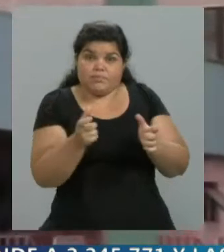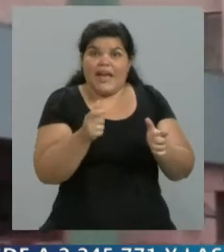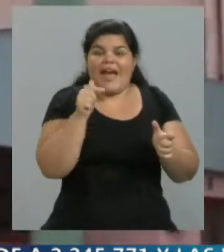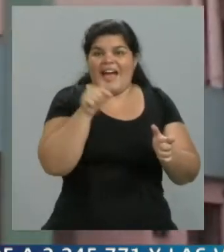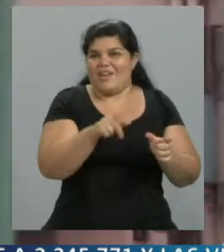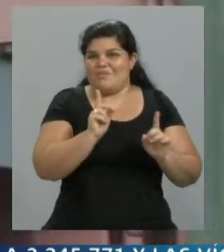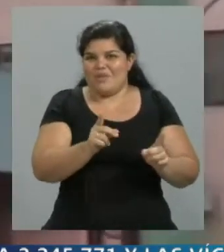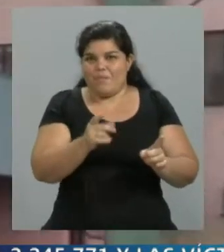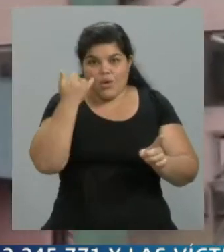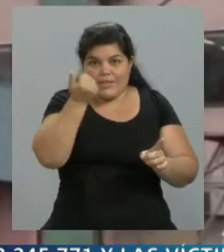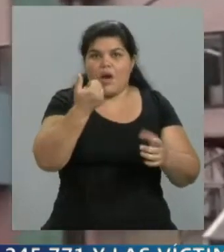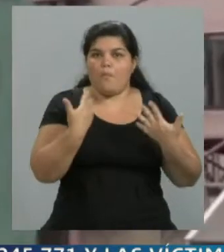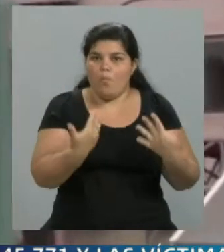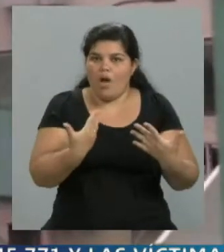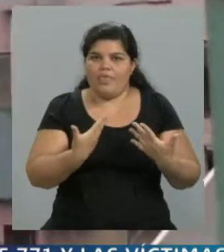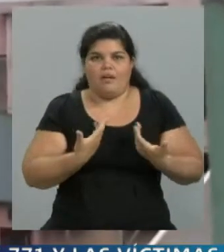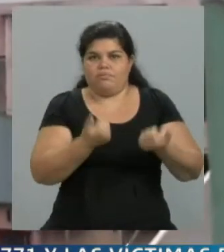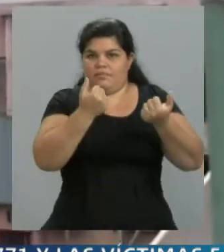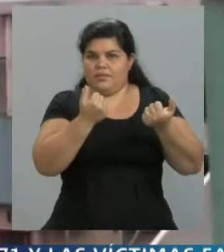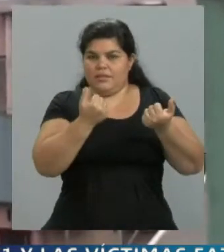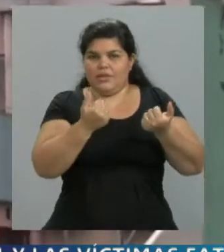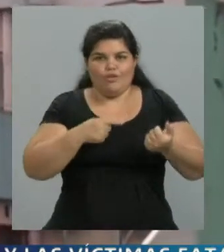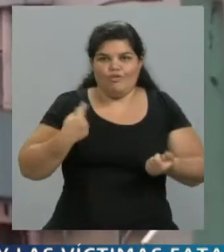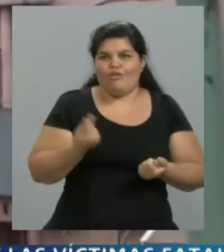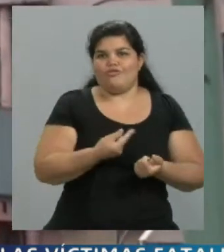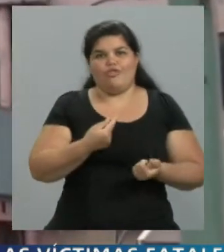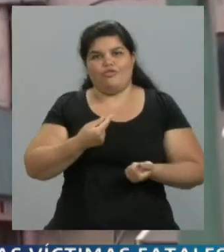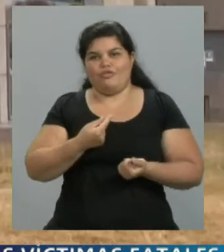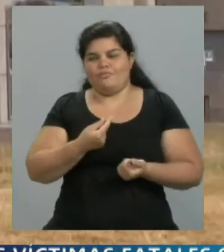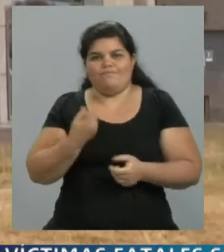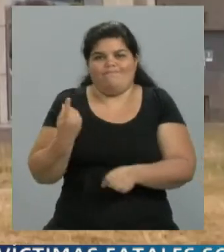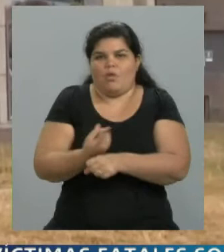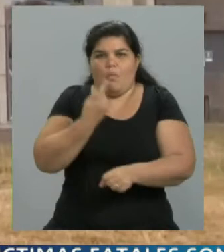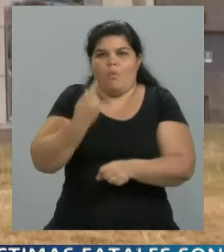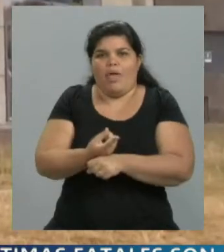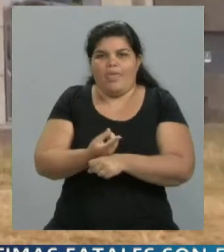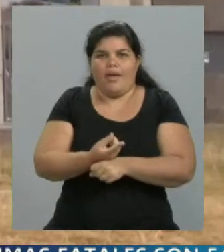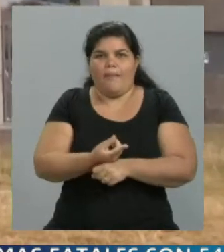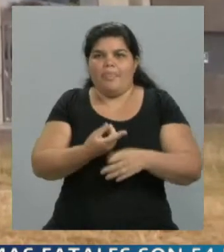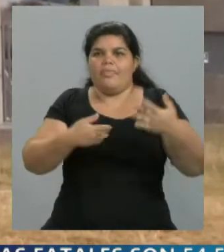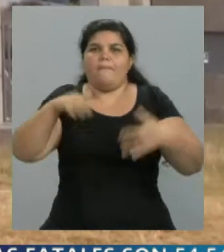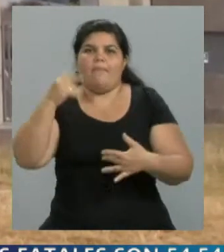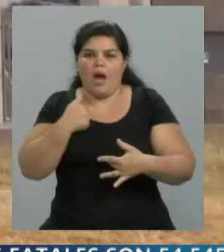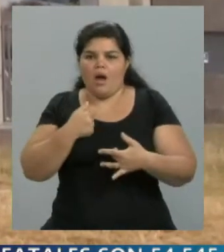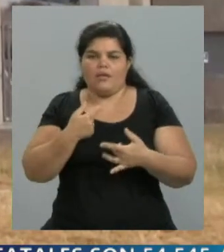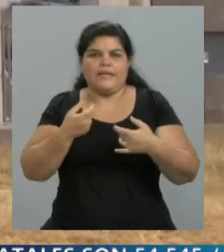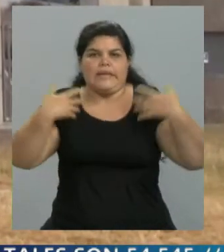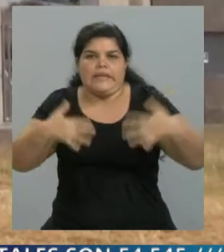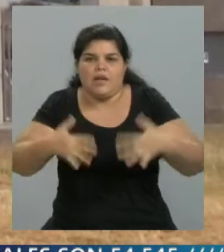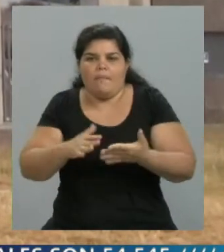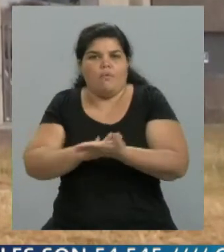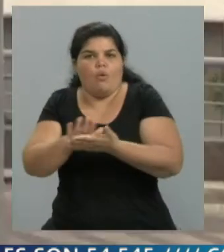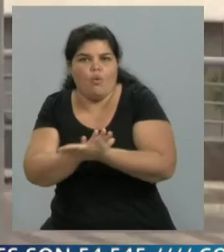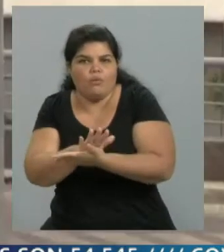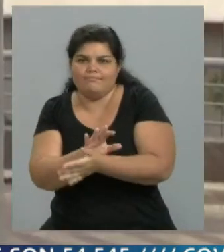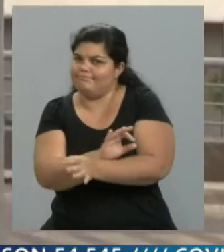decimos nosotros, no podemos pedir que la vacuna actúe en forma inmediata. Hay que darle un tiempo al sistema inmune de